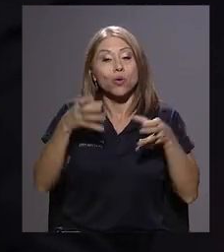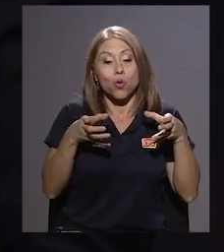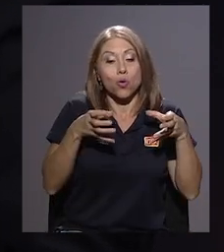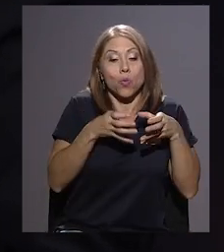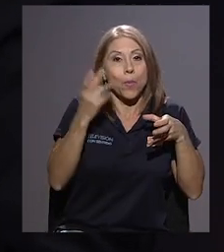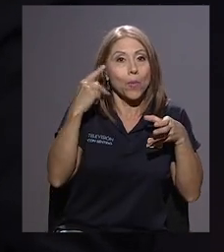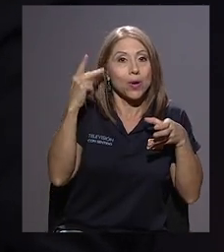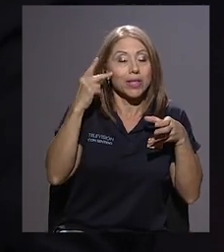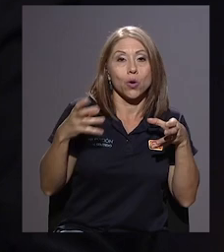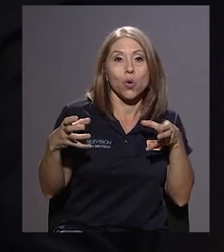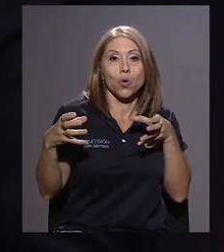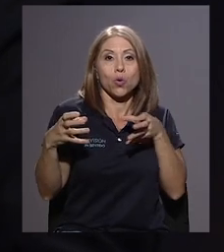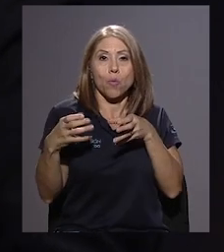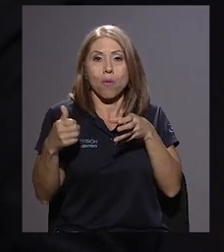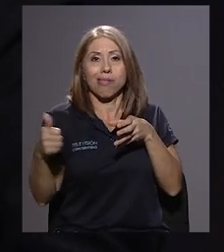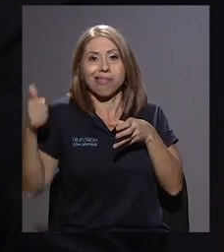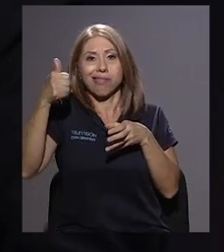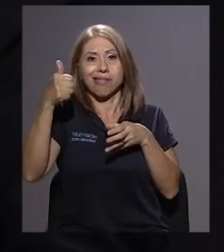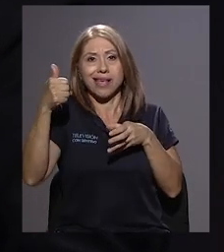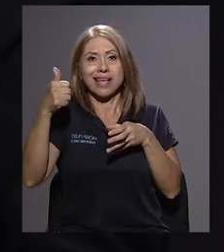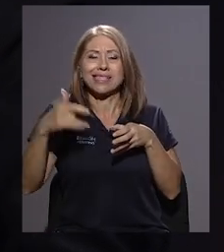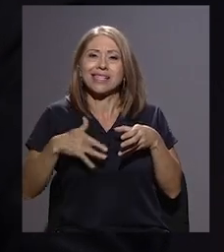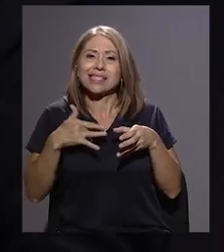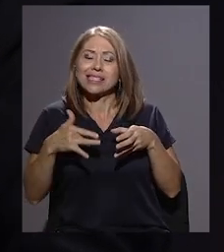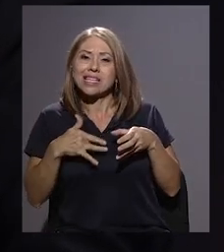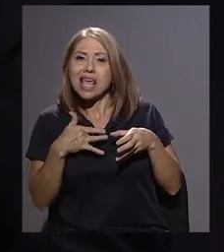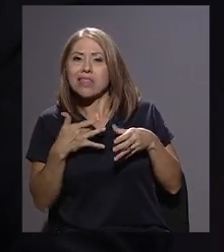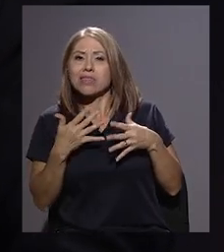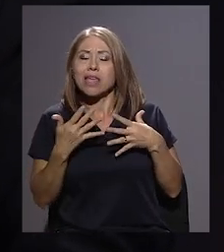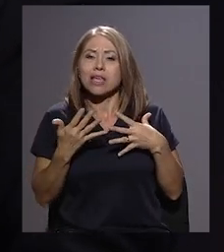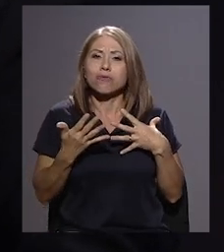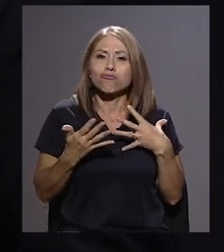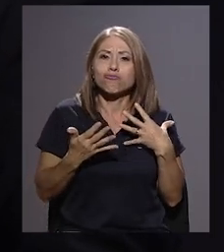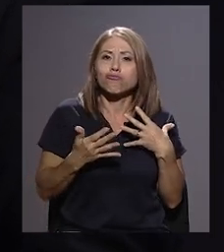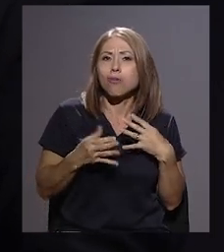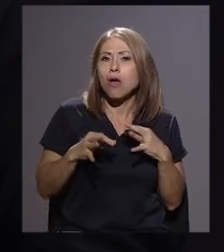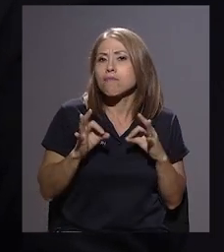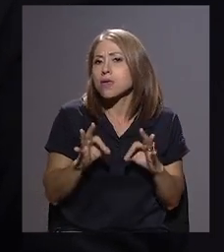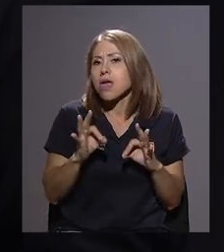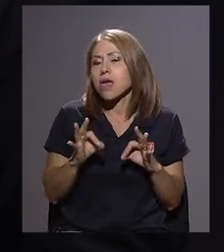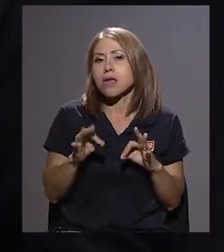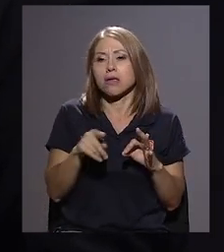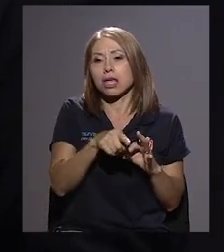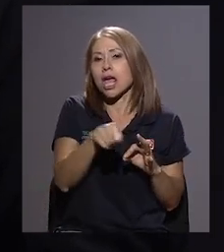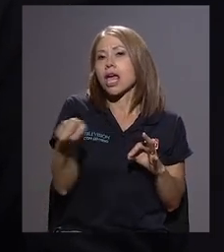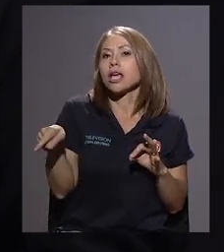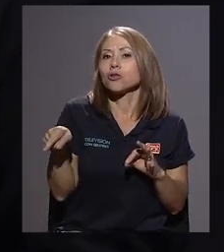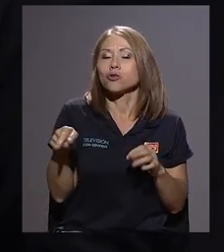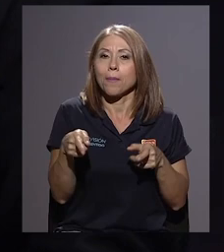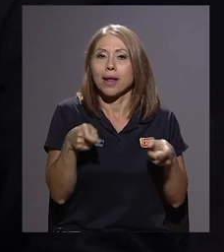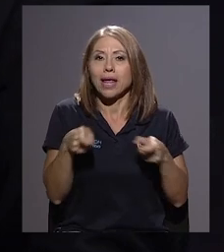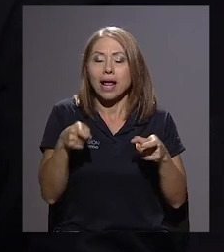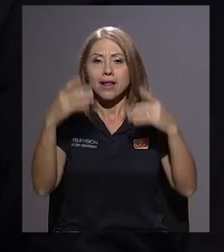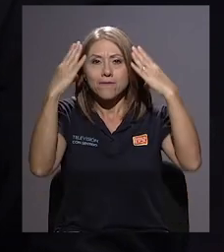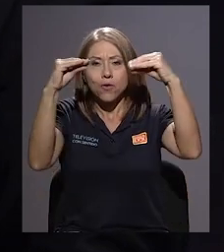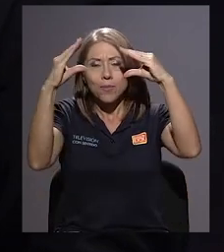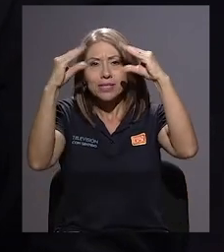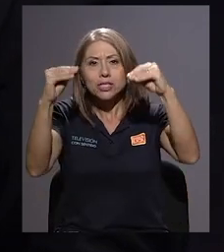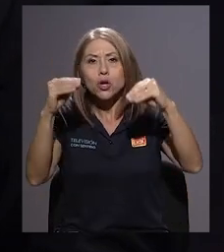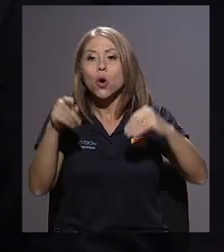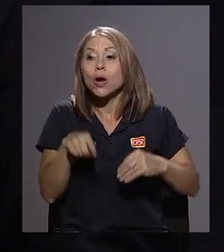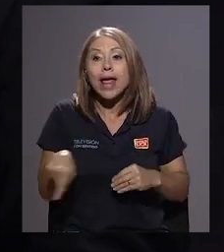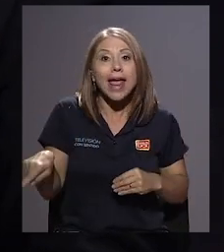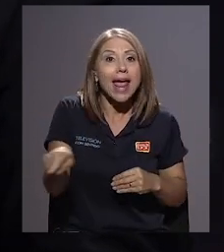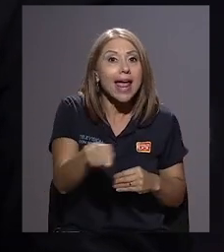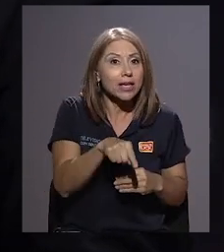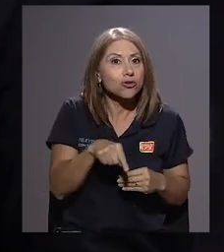y burocrática se sienten cómodos con ser los que manejen la información, porque entonces están mejor informados para la toma